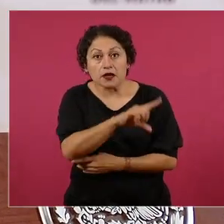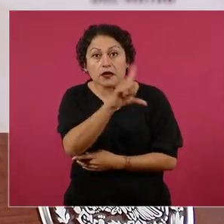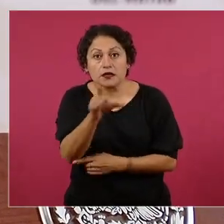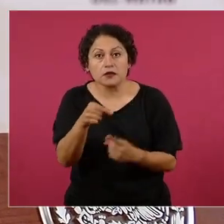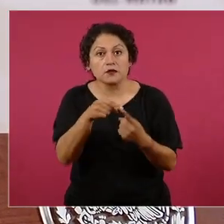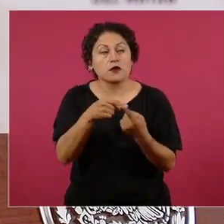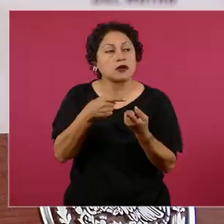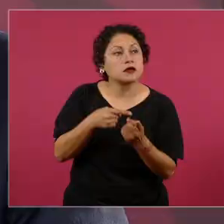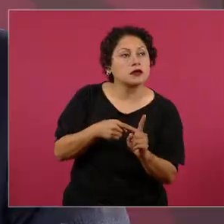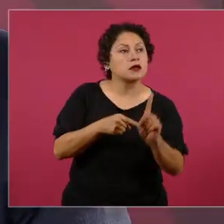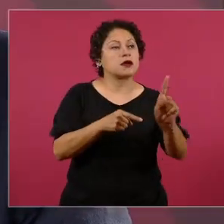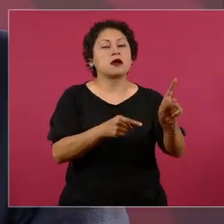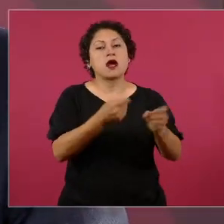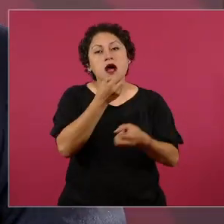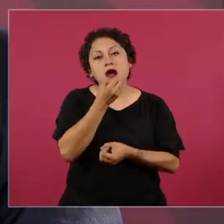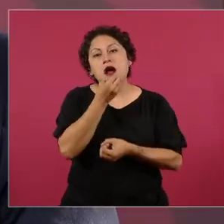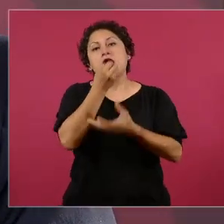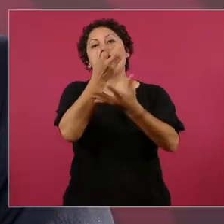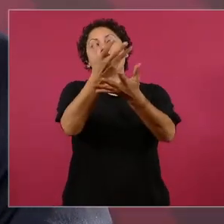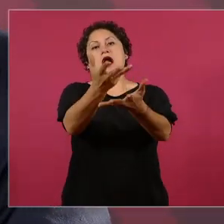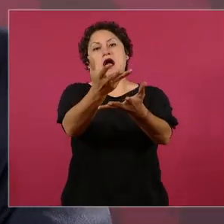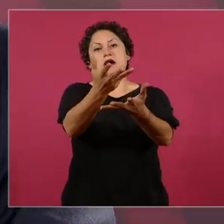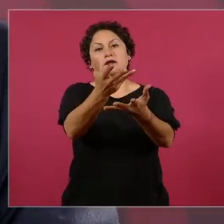vine a